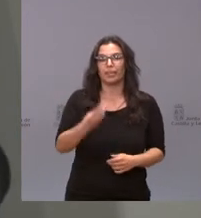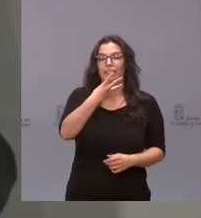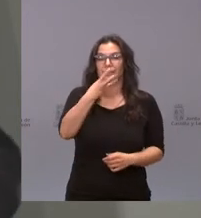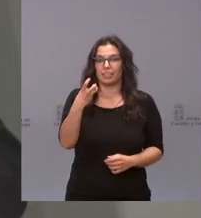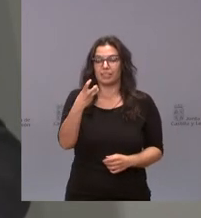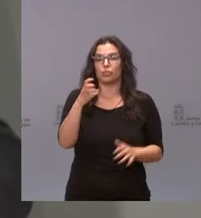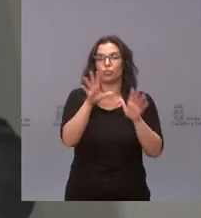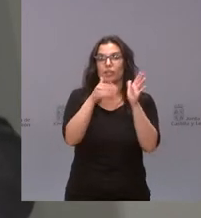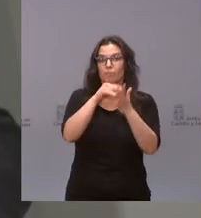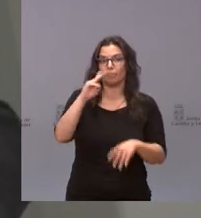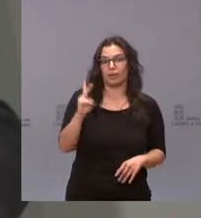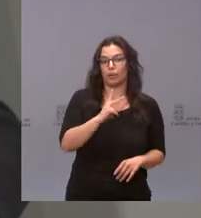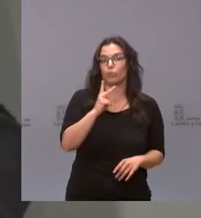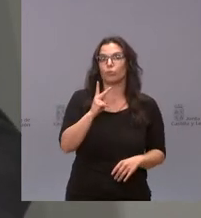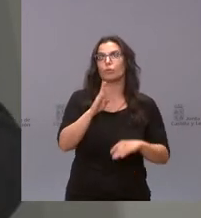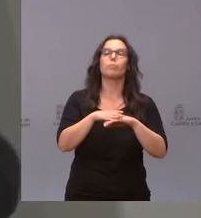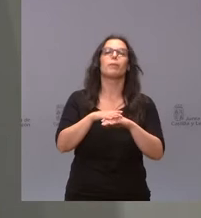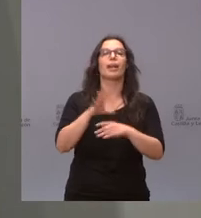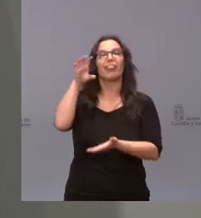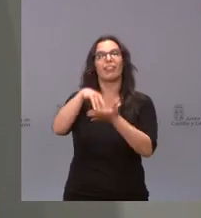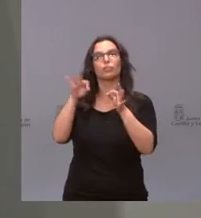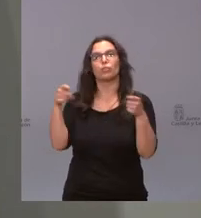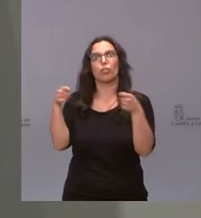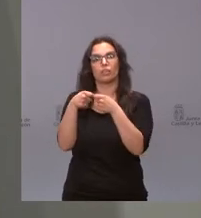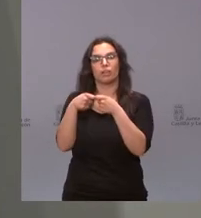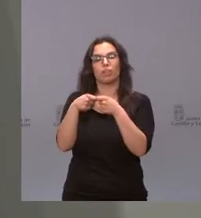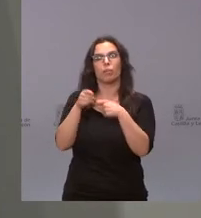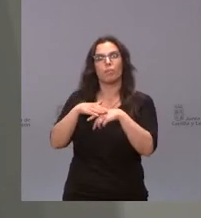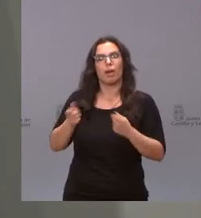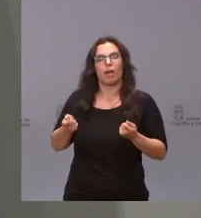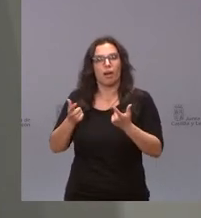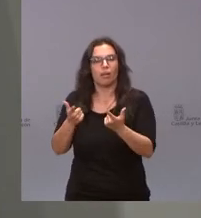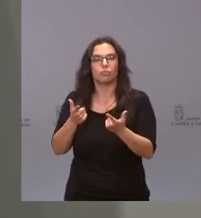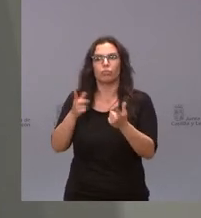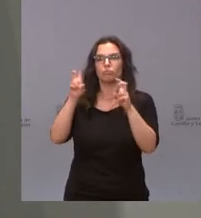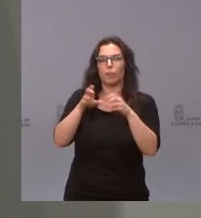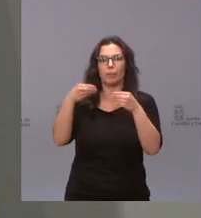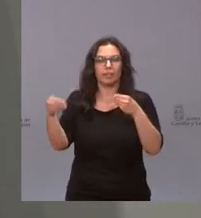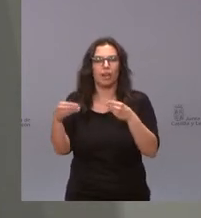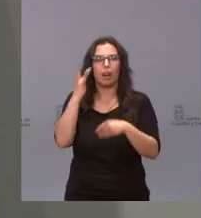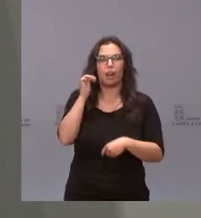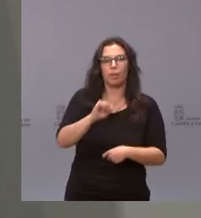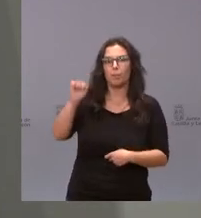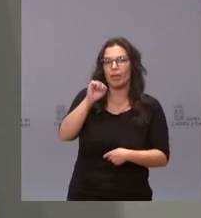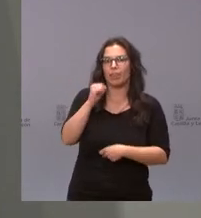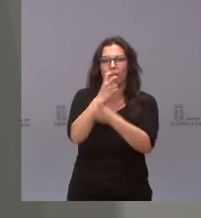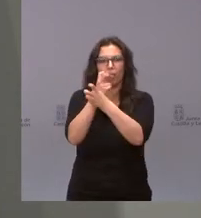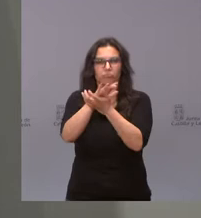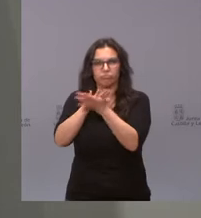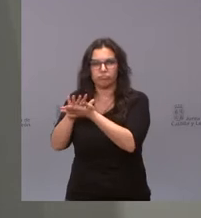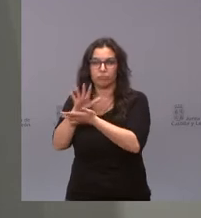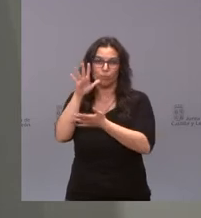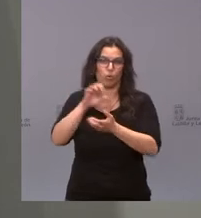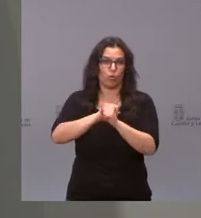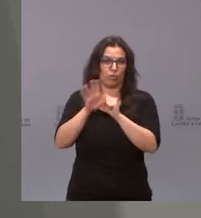310.000 euros a los centros concertados para afrontar los gastos de compra de material, de limpieza y desinfección provocados por la COVID